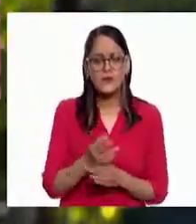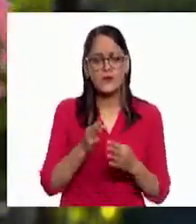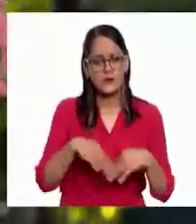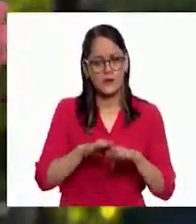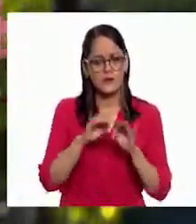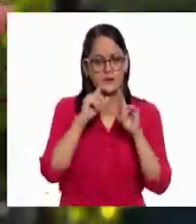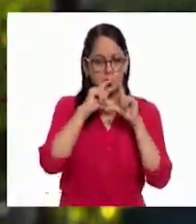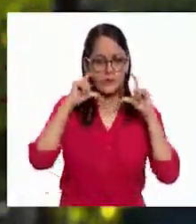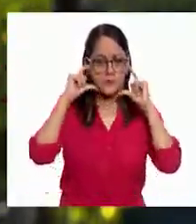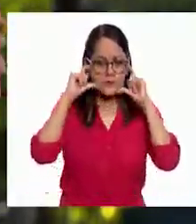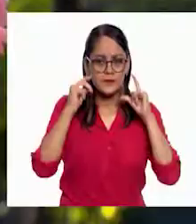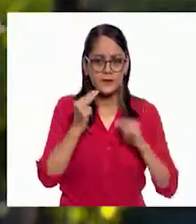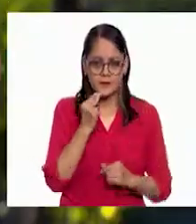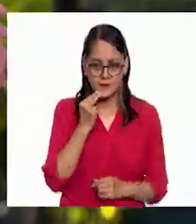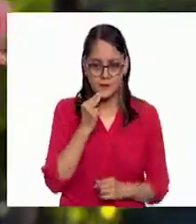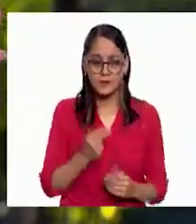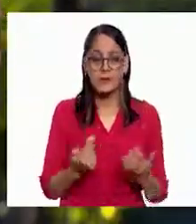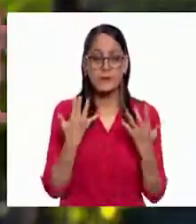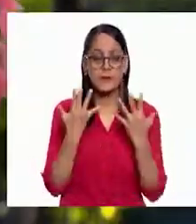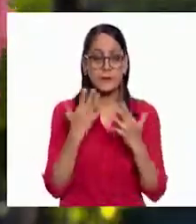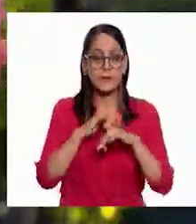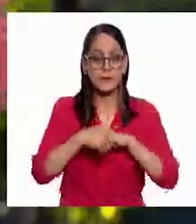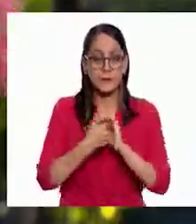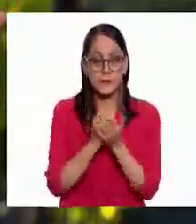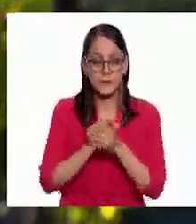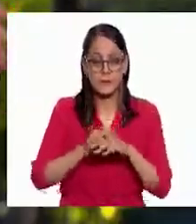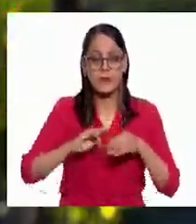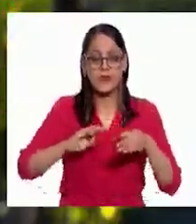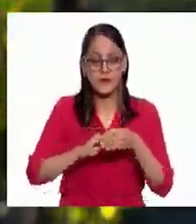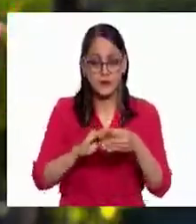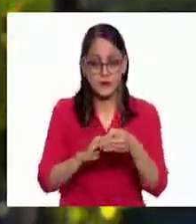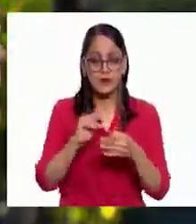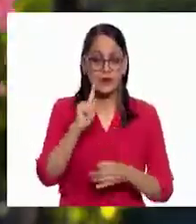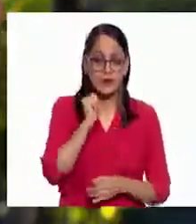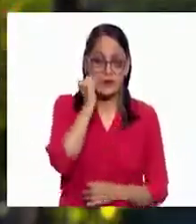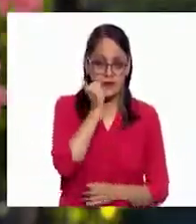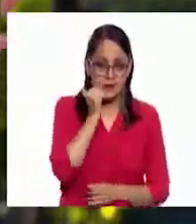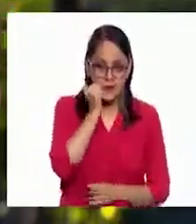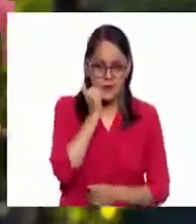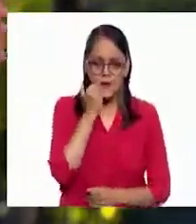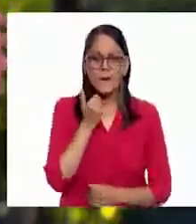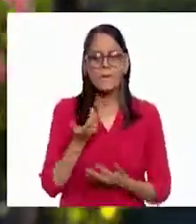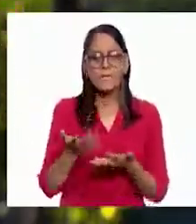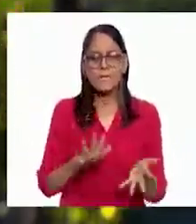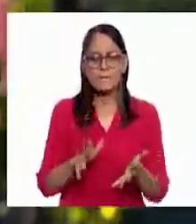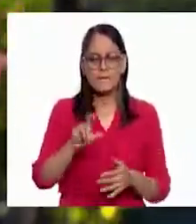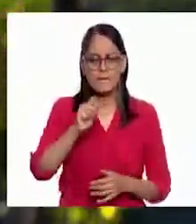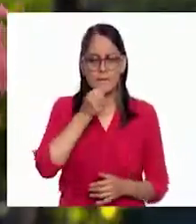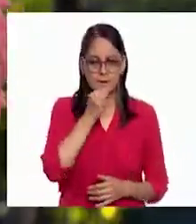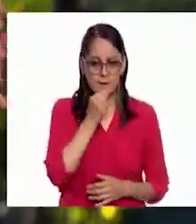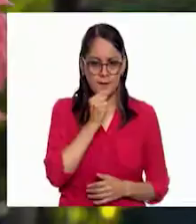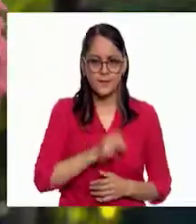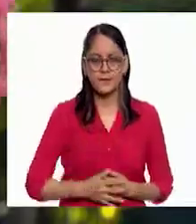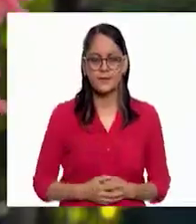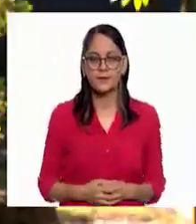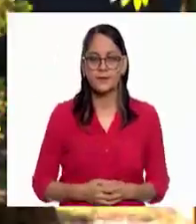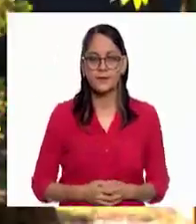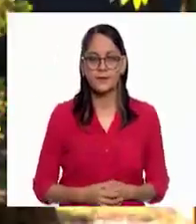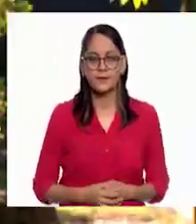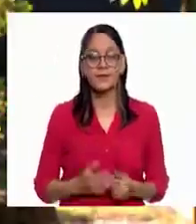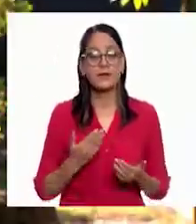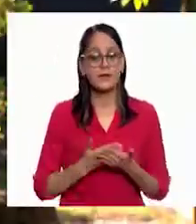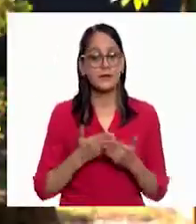el cubrebocas. Lava tus manos frecuentemente con agua y con jabón por lo menos durante 20 segundos.